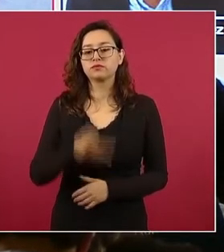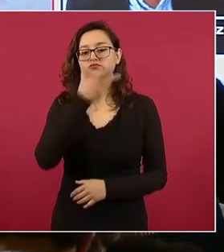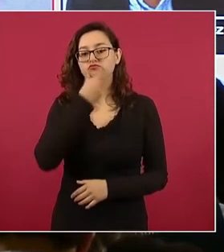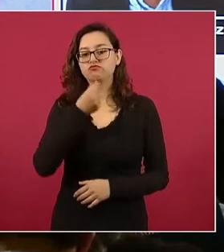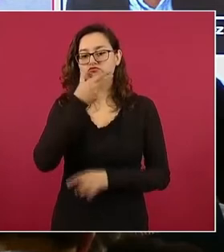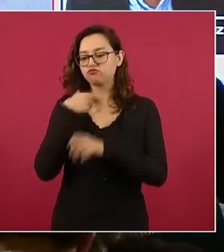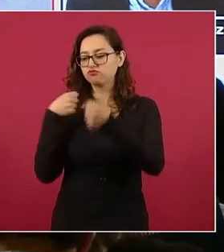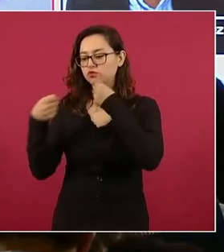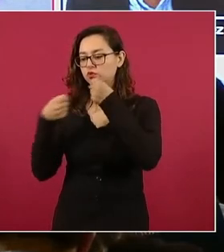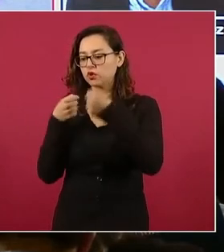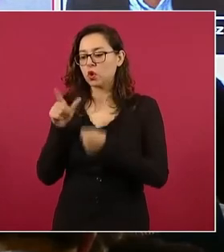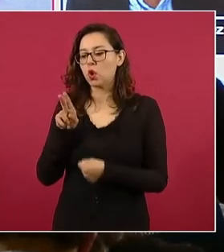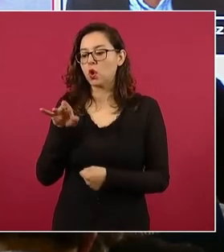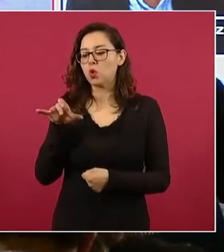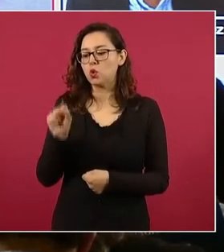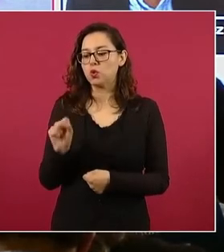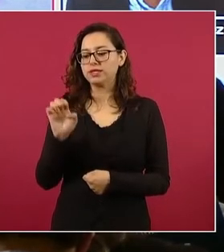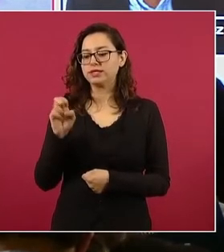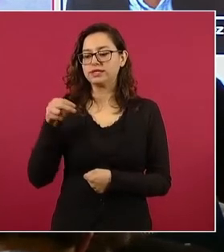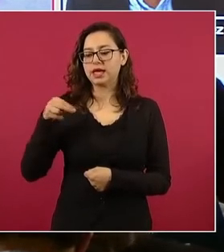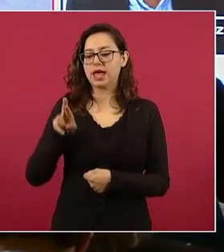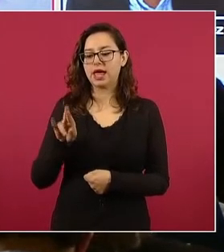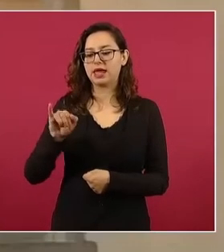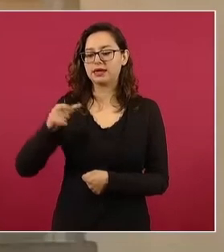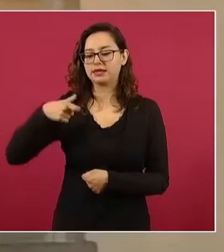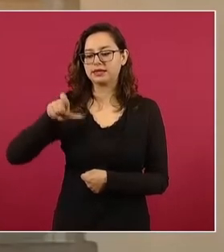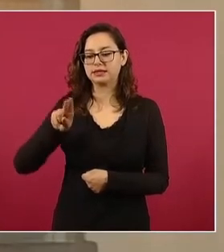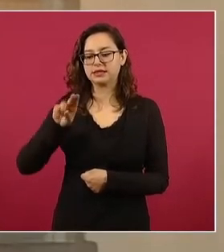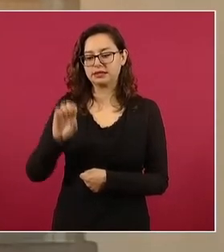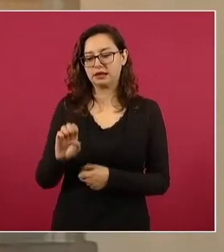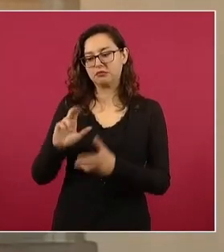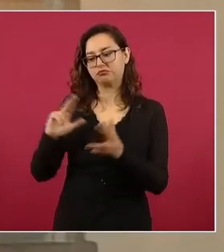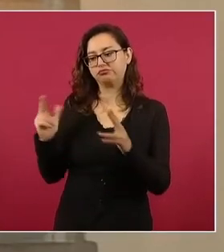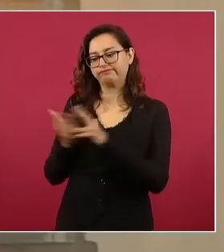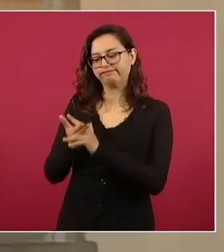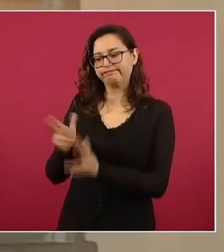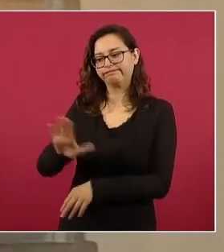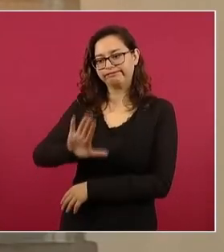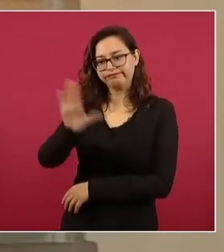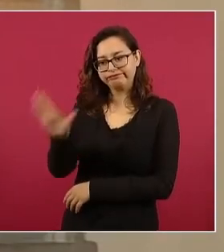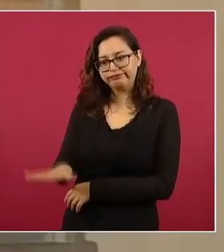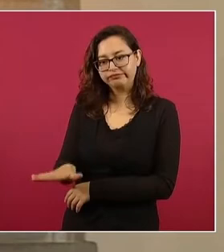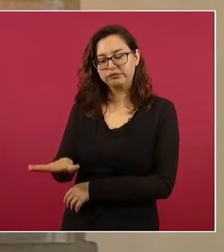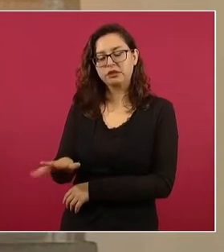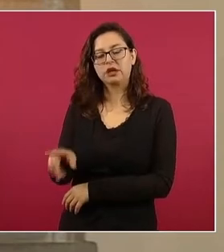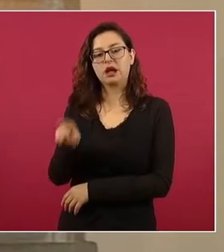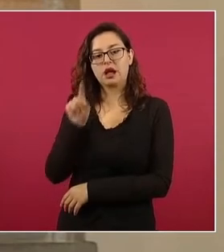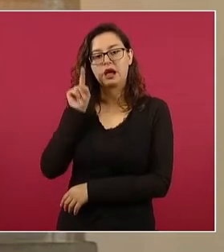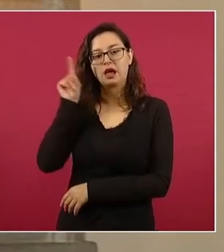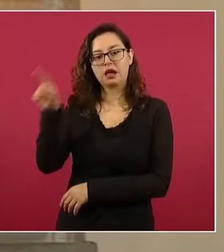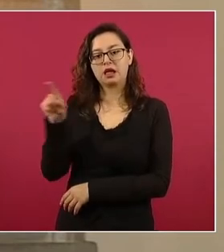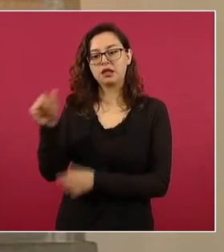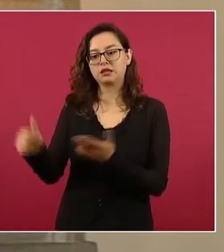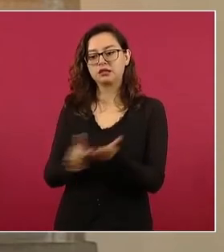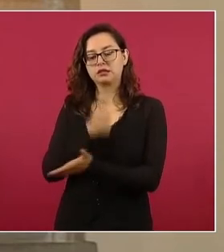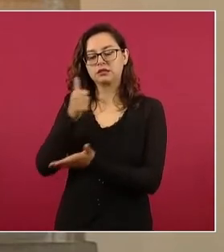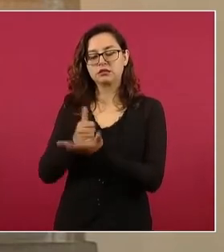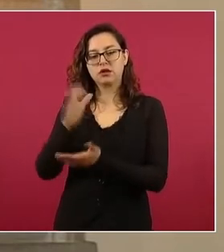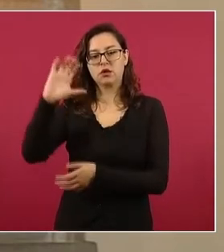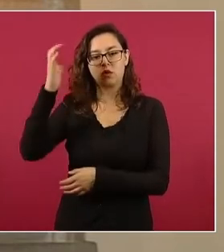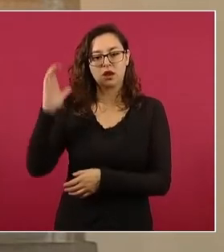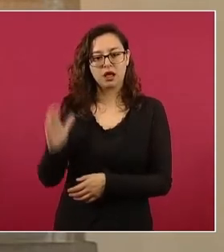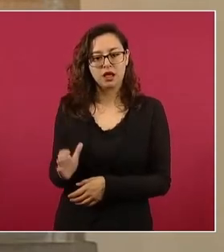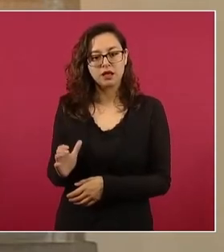periodista Luis Enrique Ramos Ramírez quien fue privado de la vida en la ciudad de Culiacán,